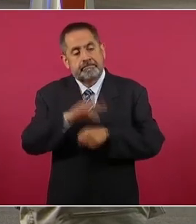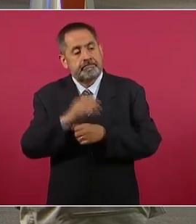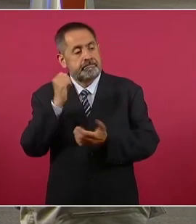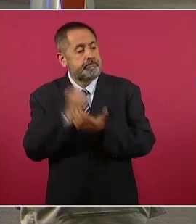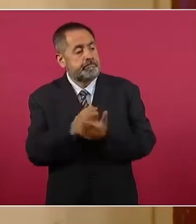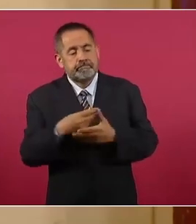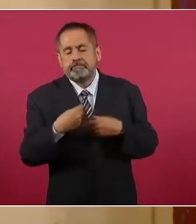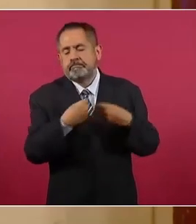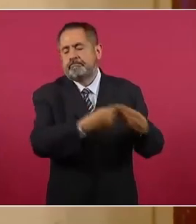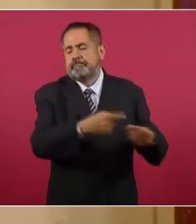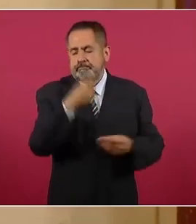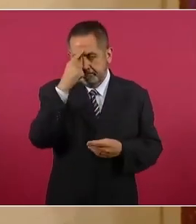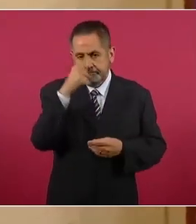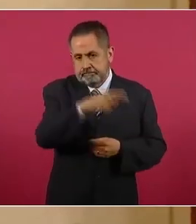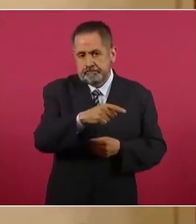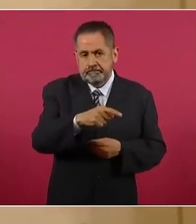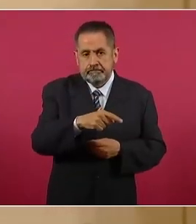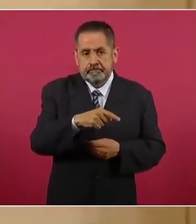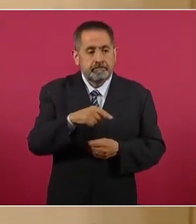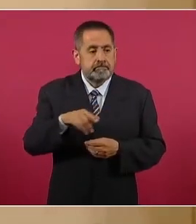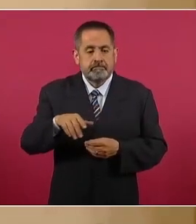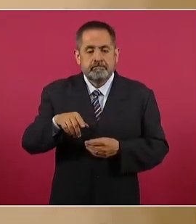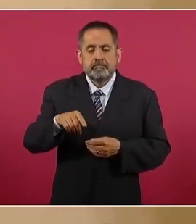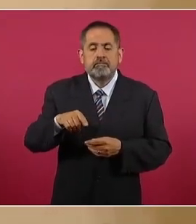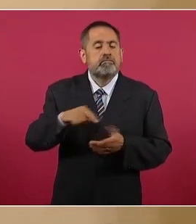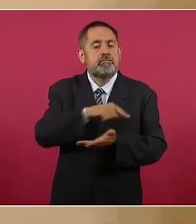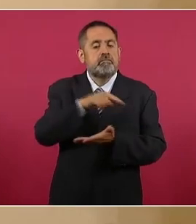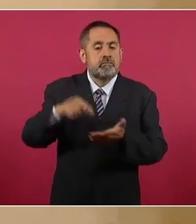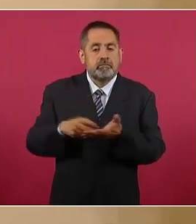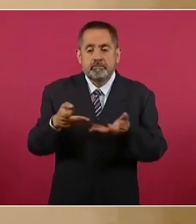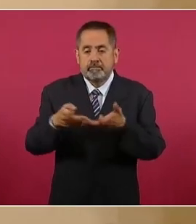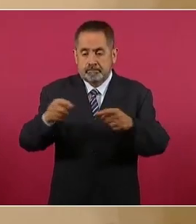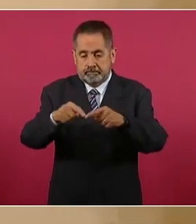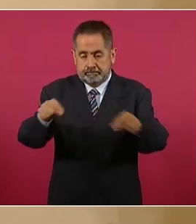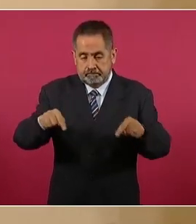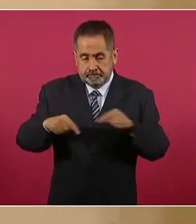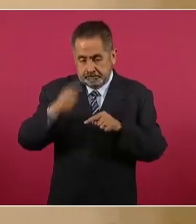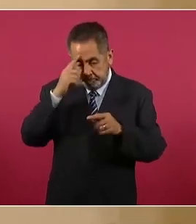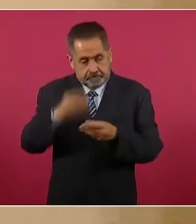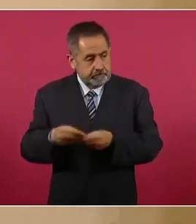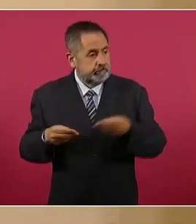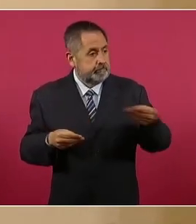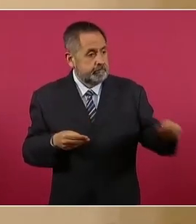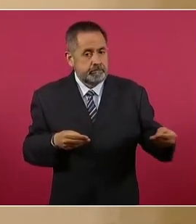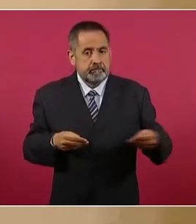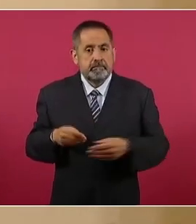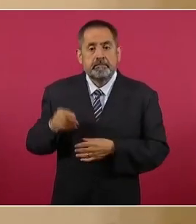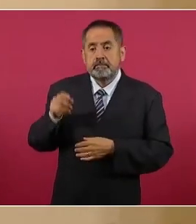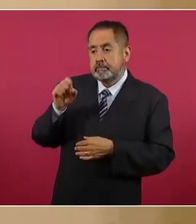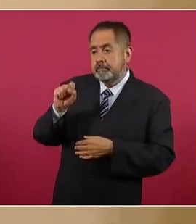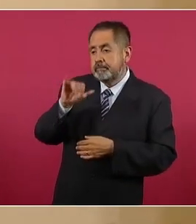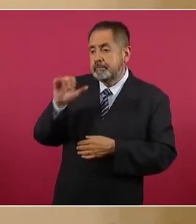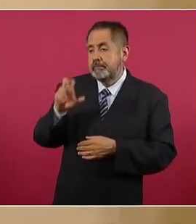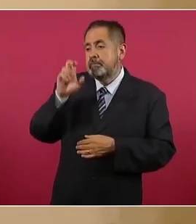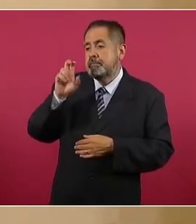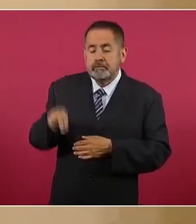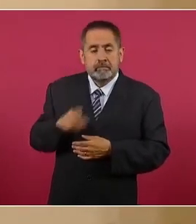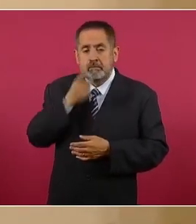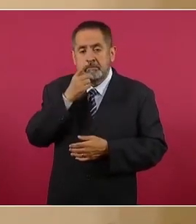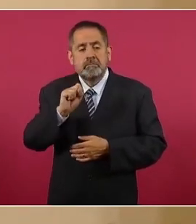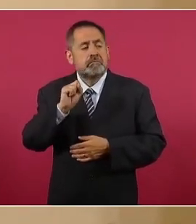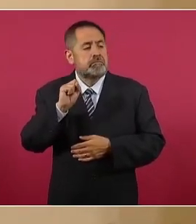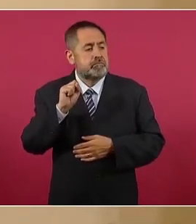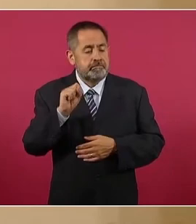la asignación de áreas o bloques del territorio. Por cierto, la Suprema Corte convalidó esa reforma